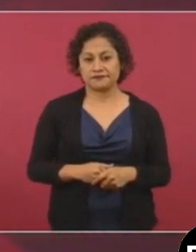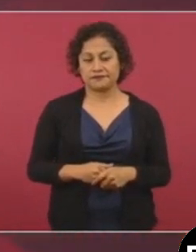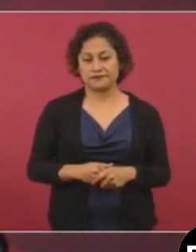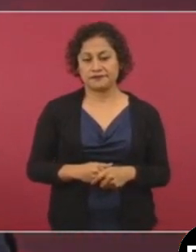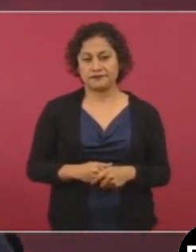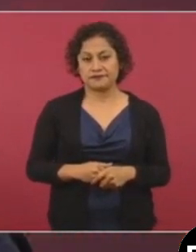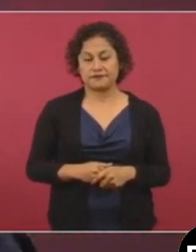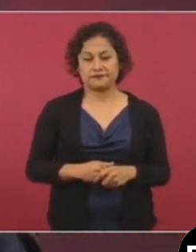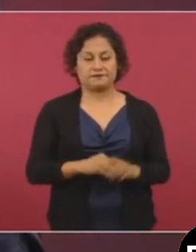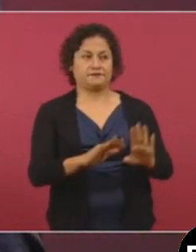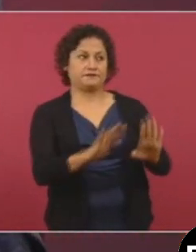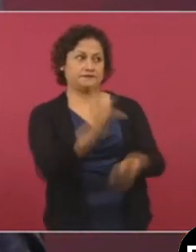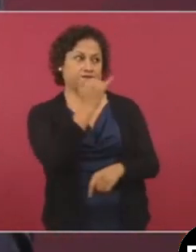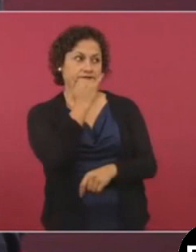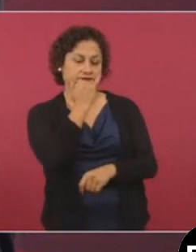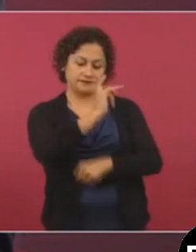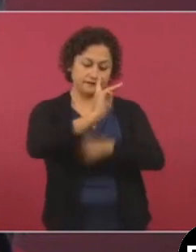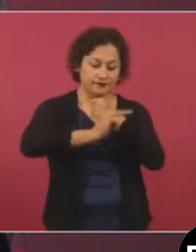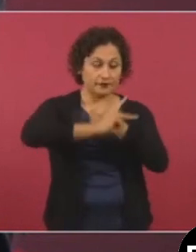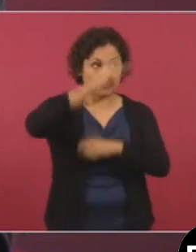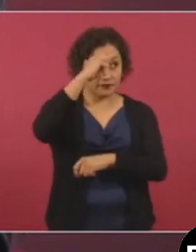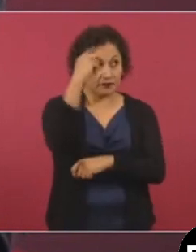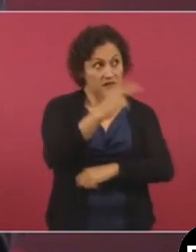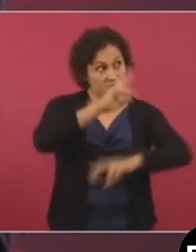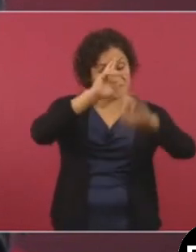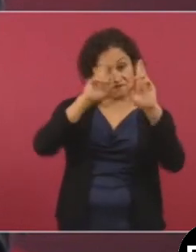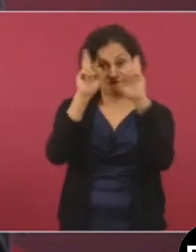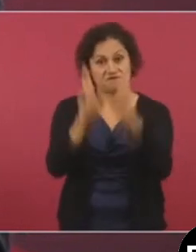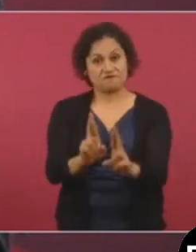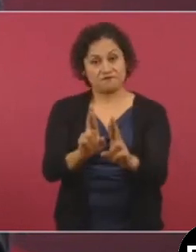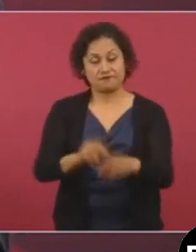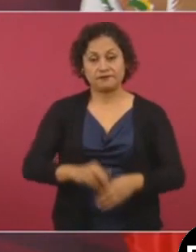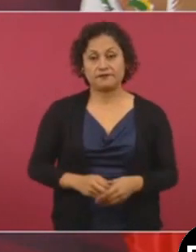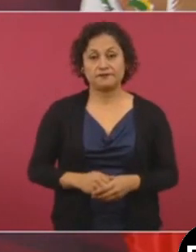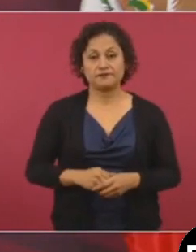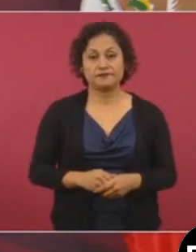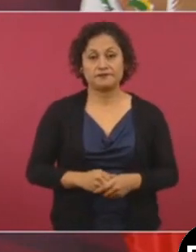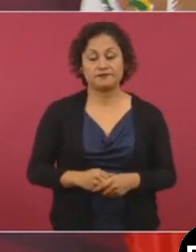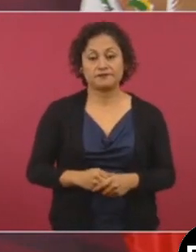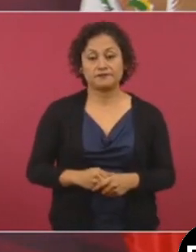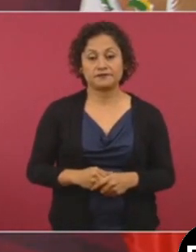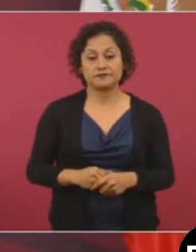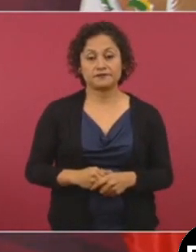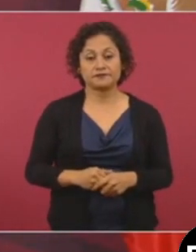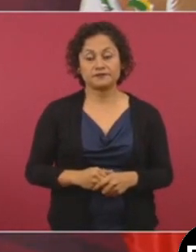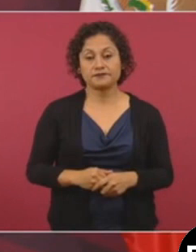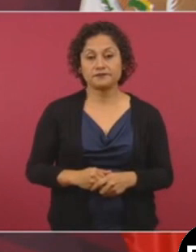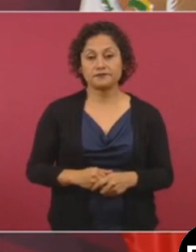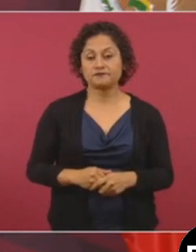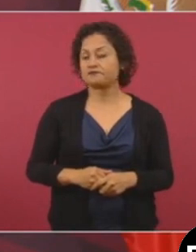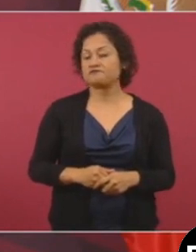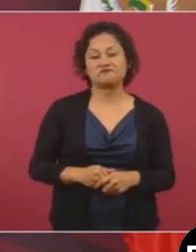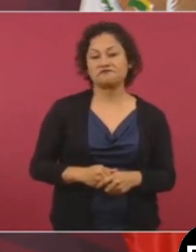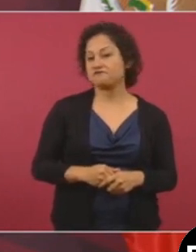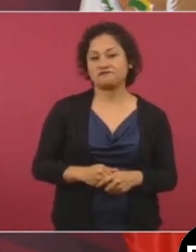A México se le respeta. A México se respeta. No, no,